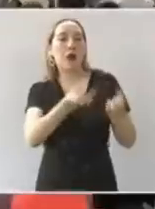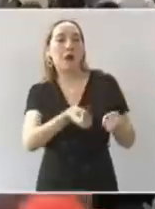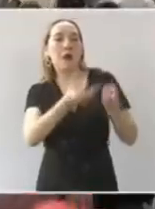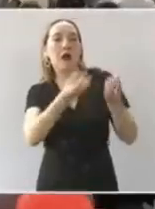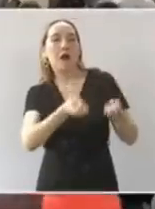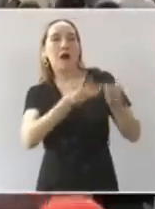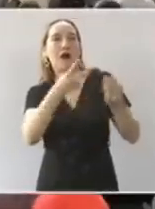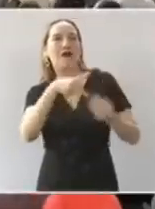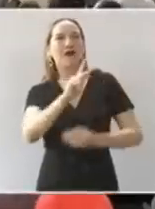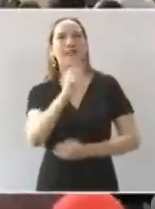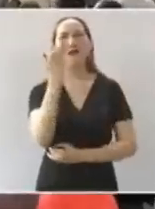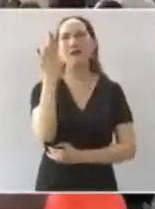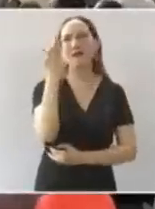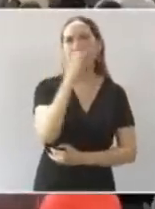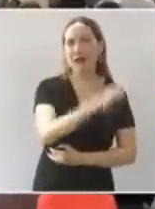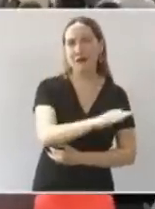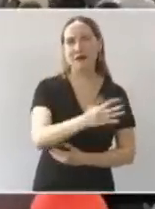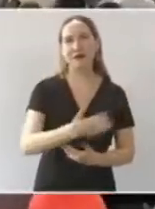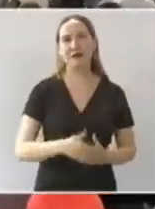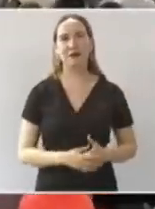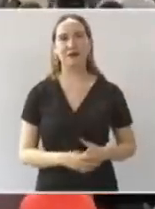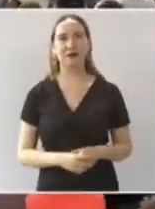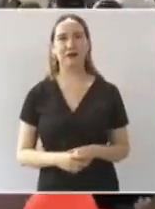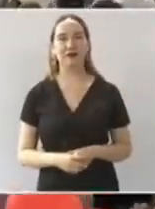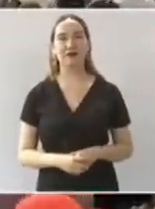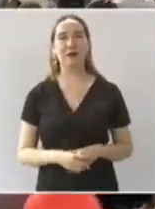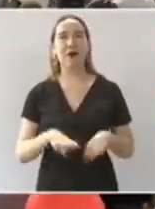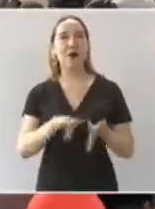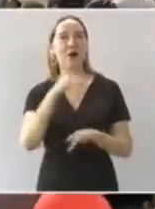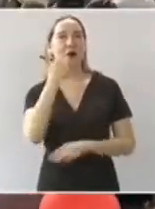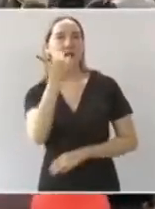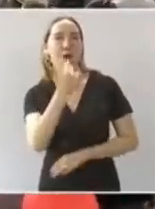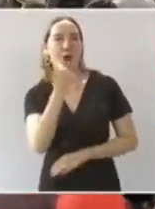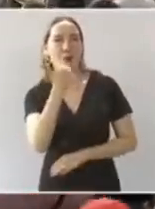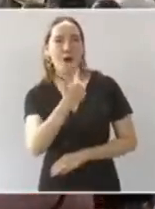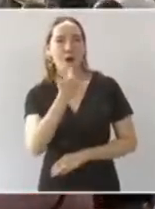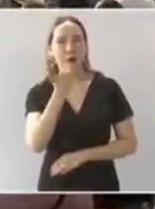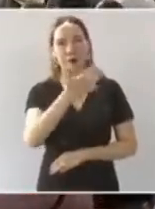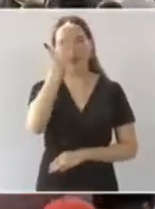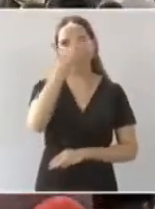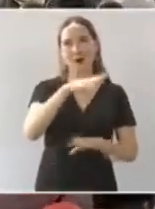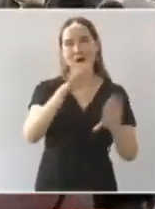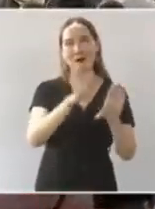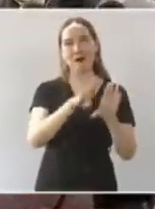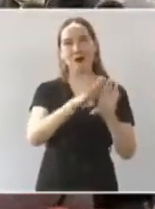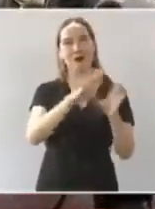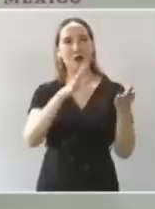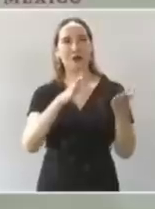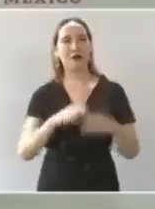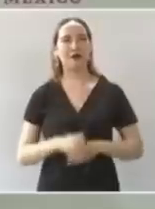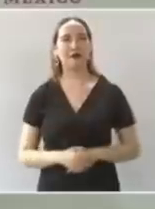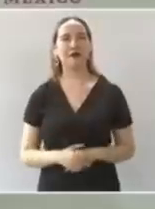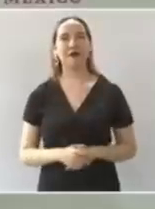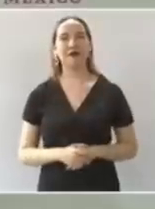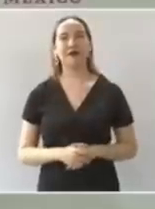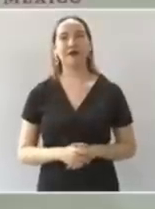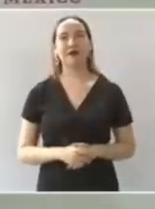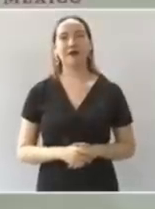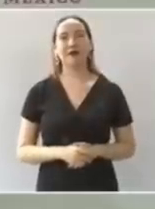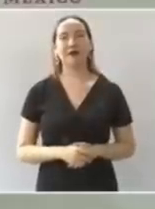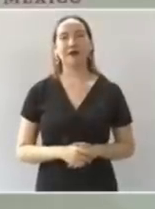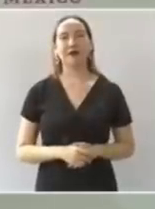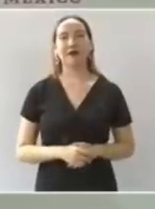chivos, borregos, pollos, patos, puercos, cochinos, marranos, eso era